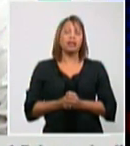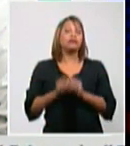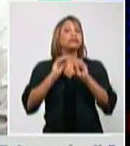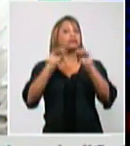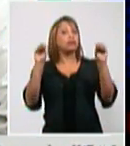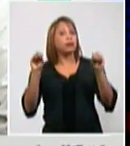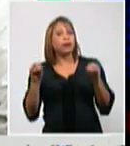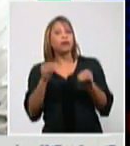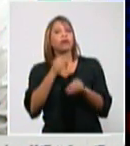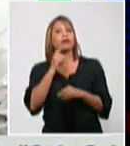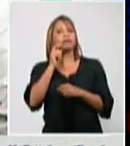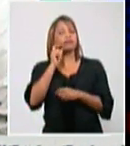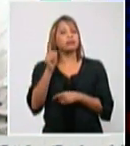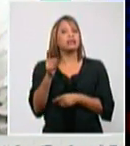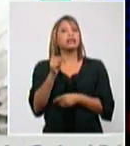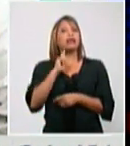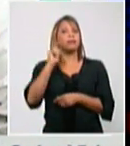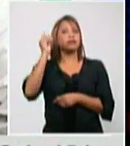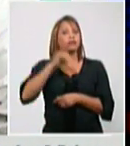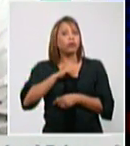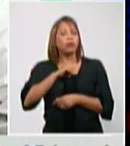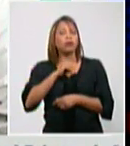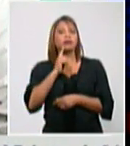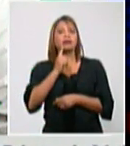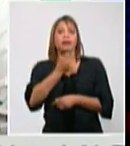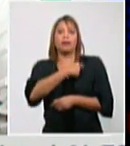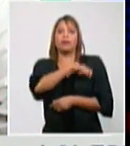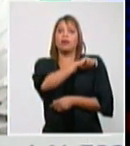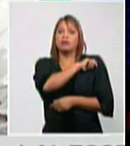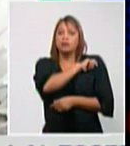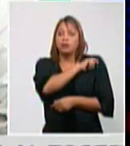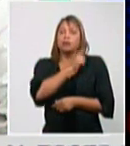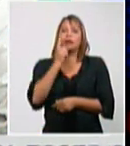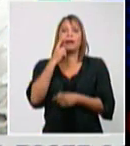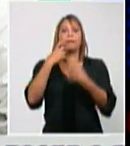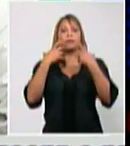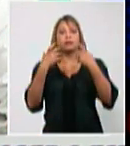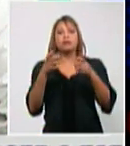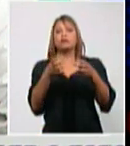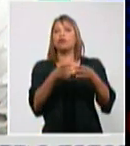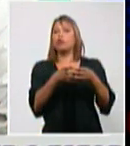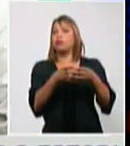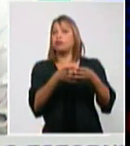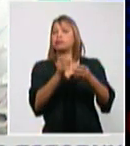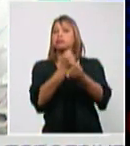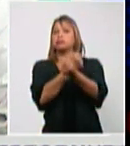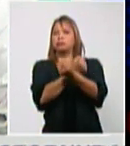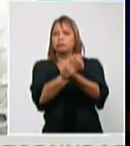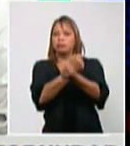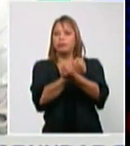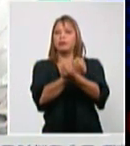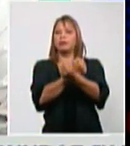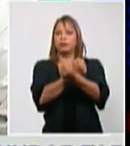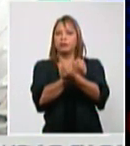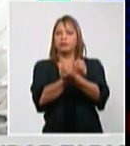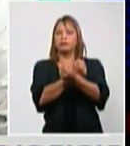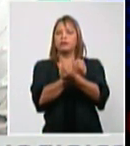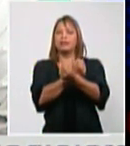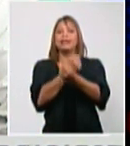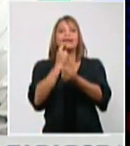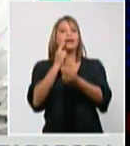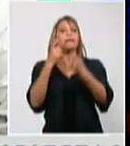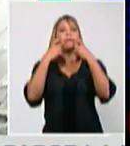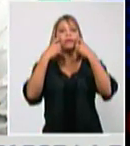para tener en cuenta la importancia de este grupo de riesgo y la importancia de las medidas de